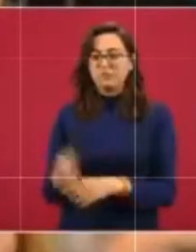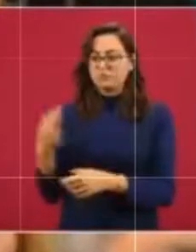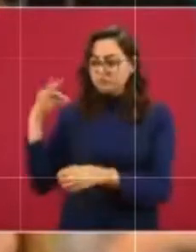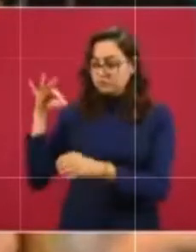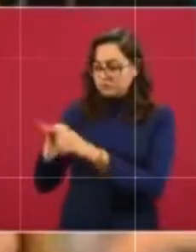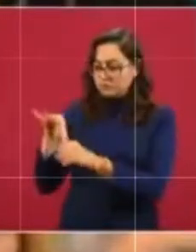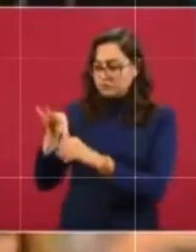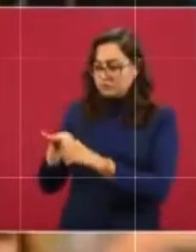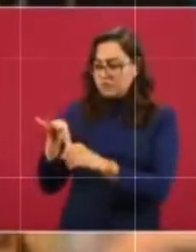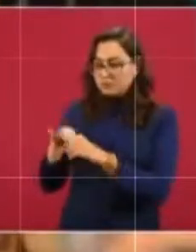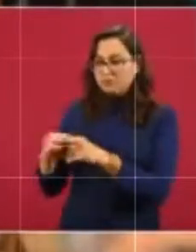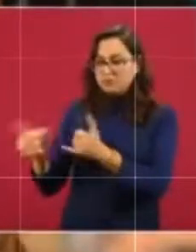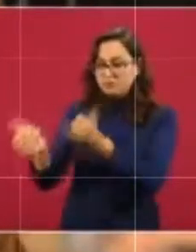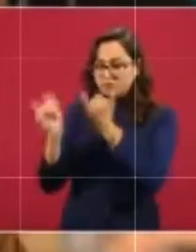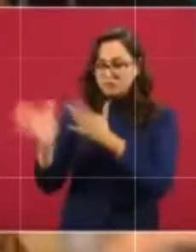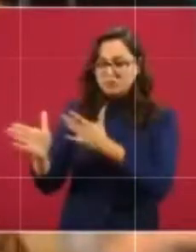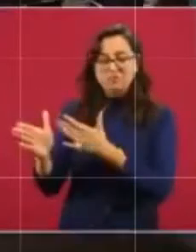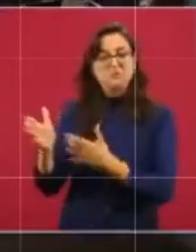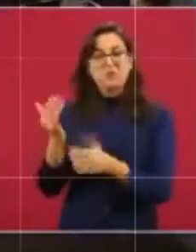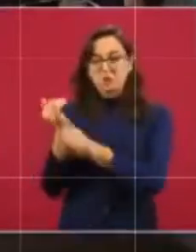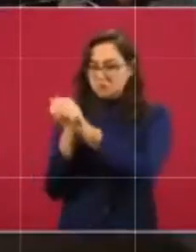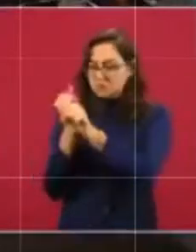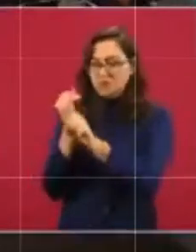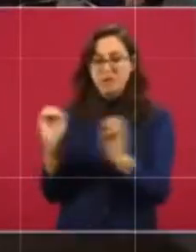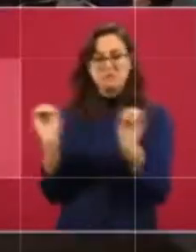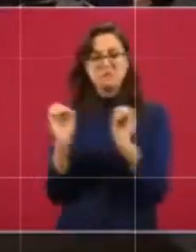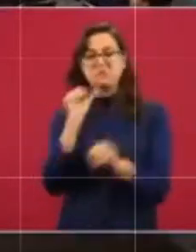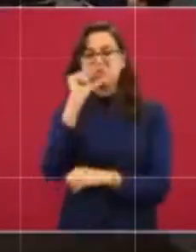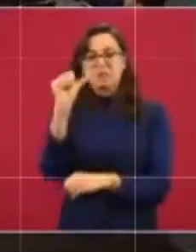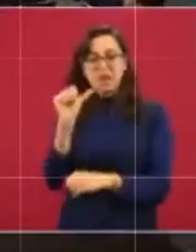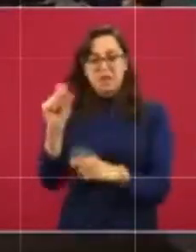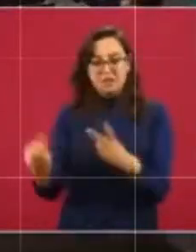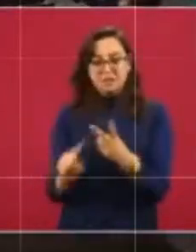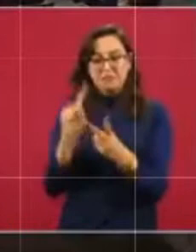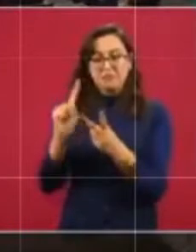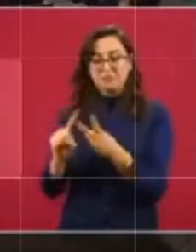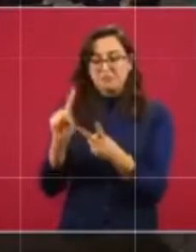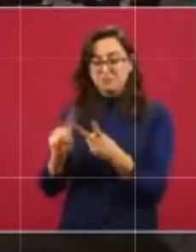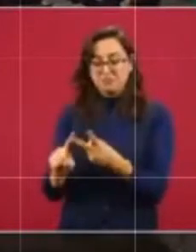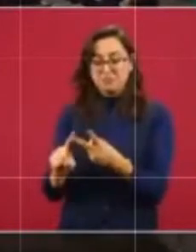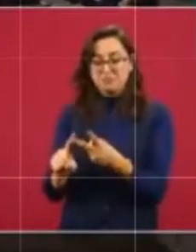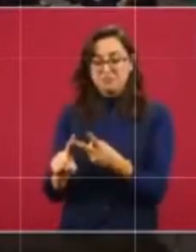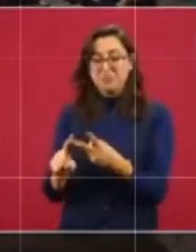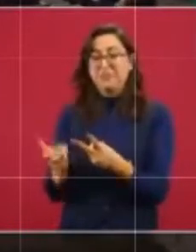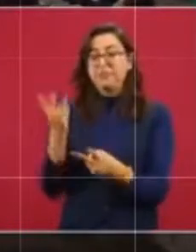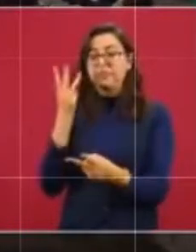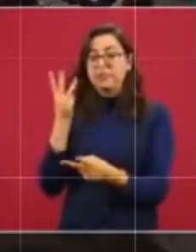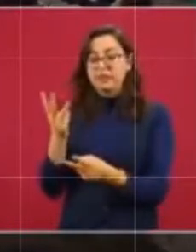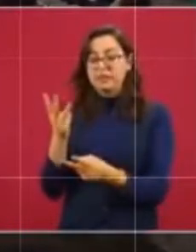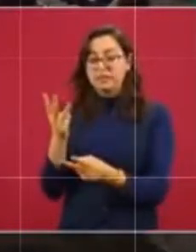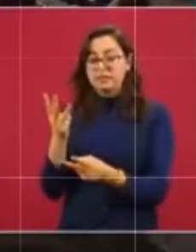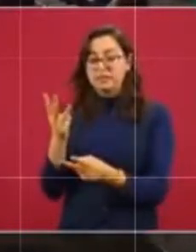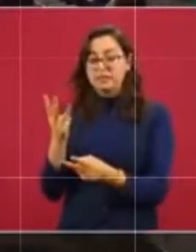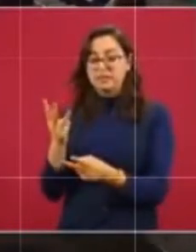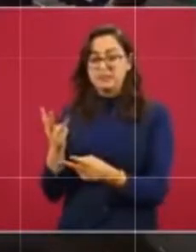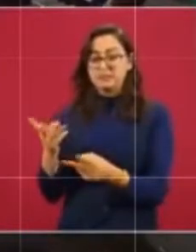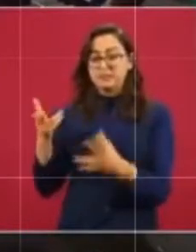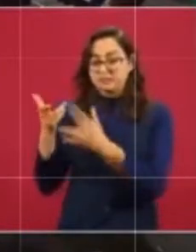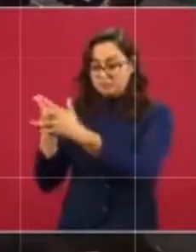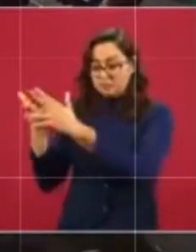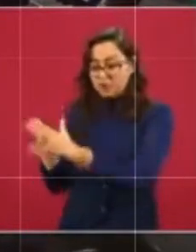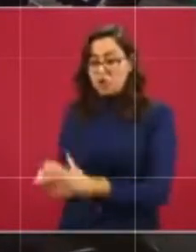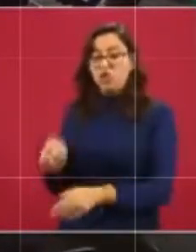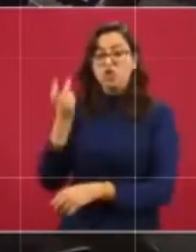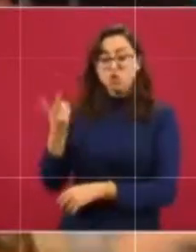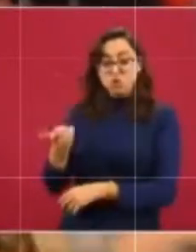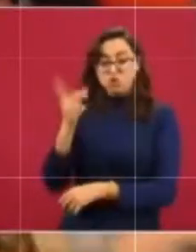está parada. La investigación por el triple homicidio, dos feminicidios ahí,